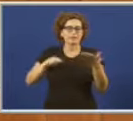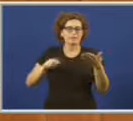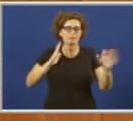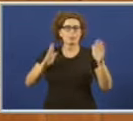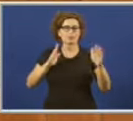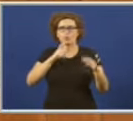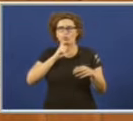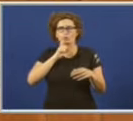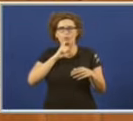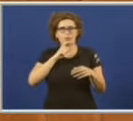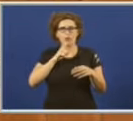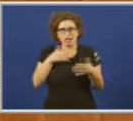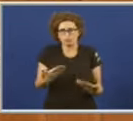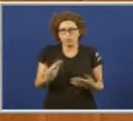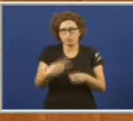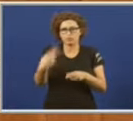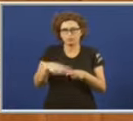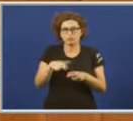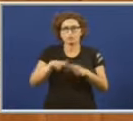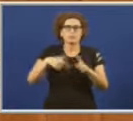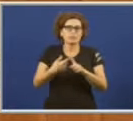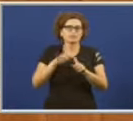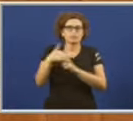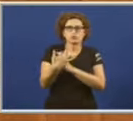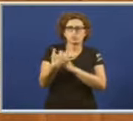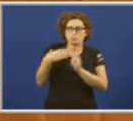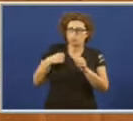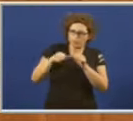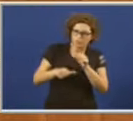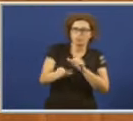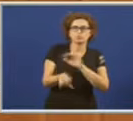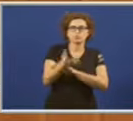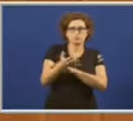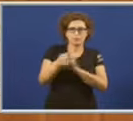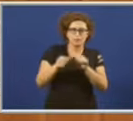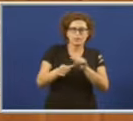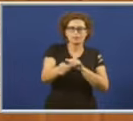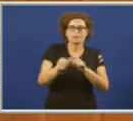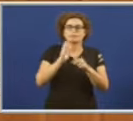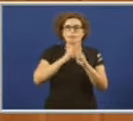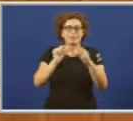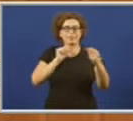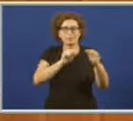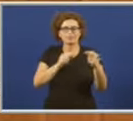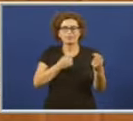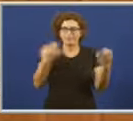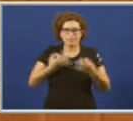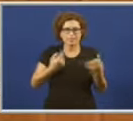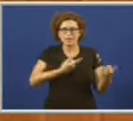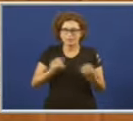actual e todos os escenarios que se poden abrir a partir de agora. Un debate necesario,